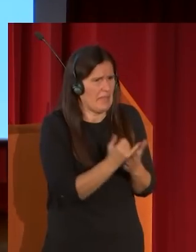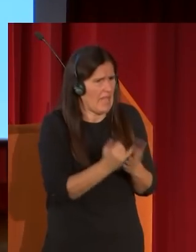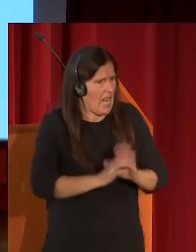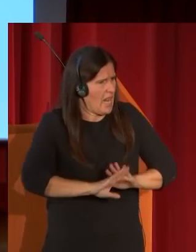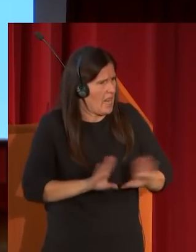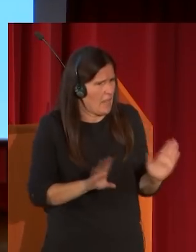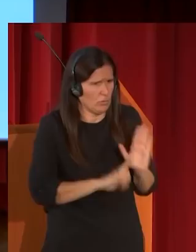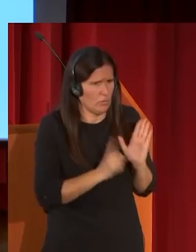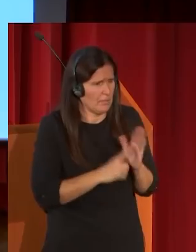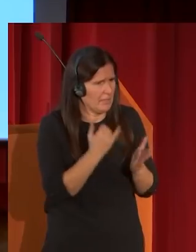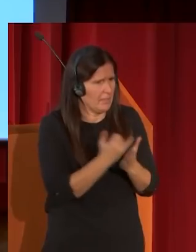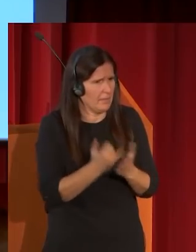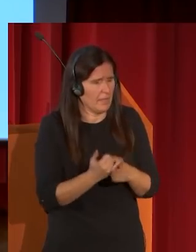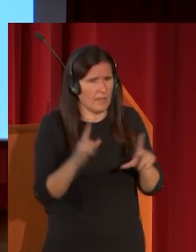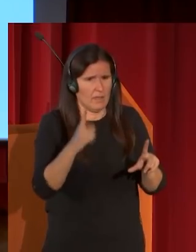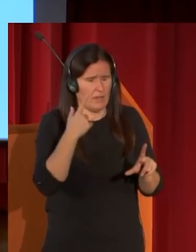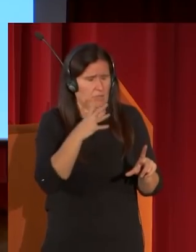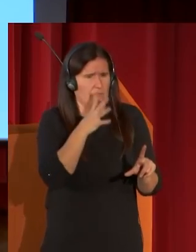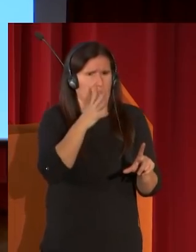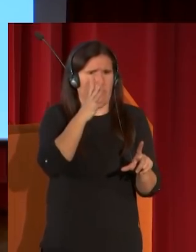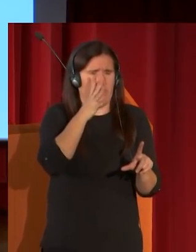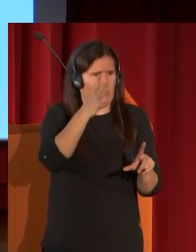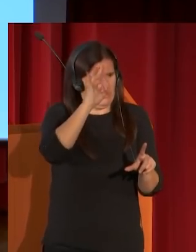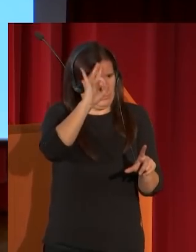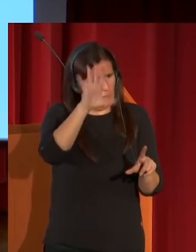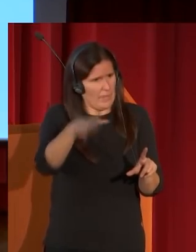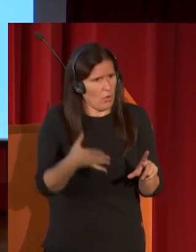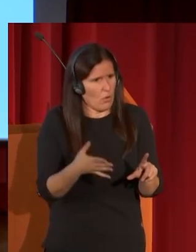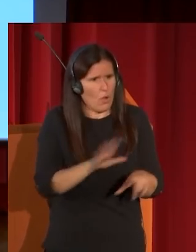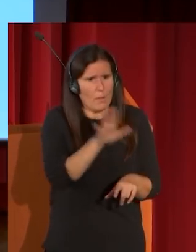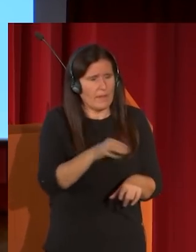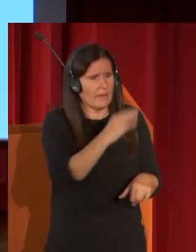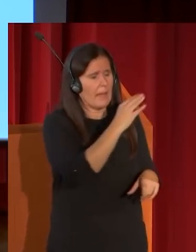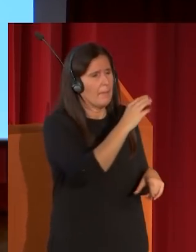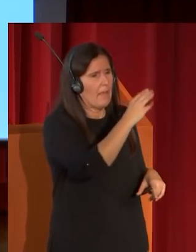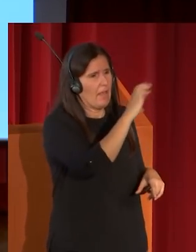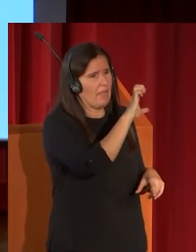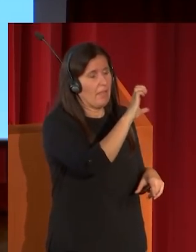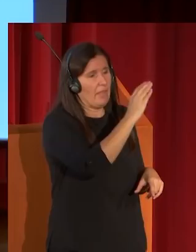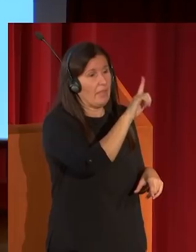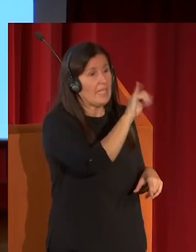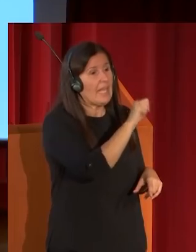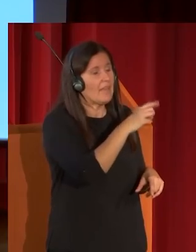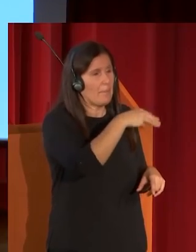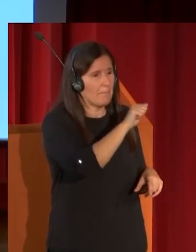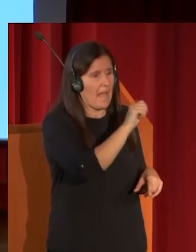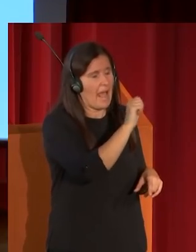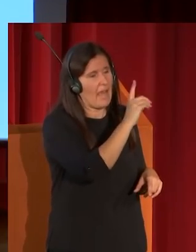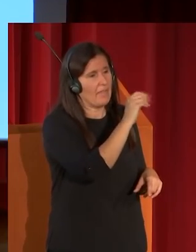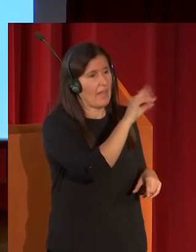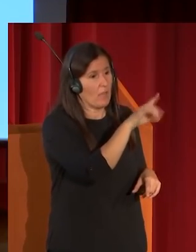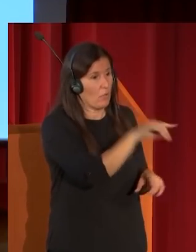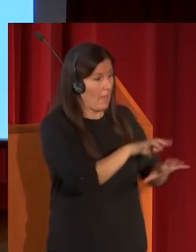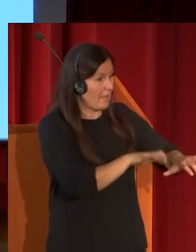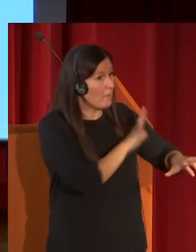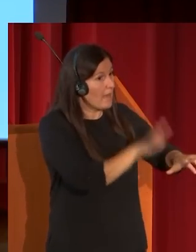esta obra nos dejaba perplejos porque era parecía Cecilia de madrazo al piano pero es un poco distinta aparentemente